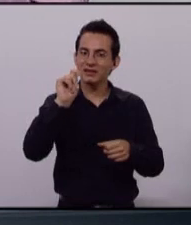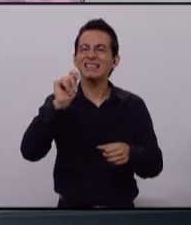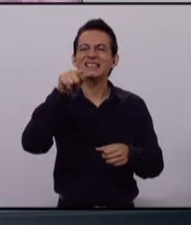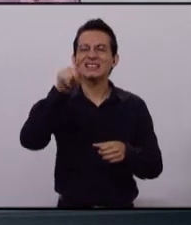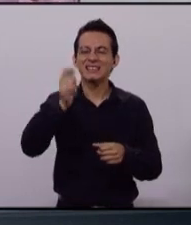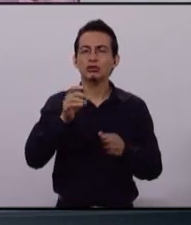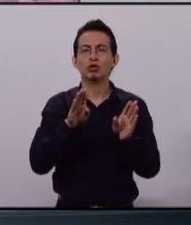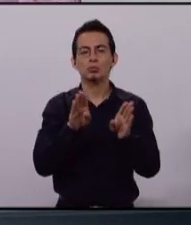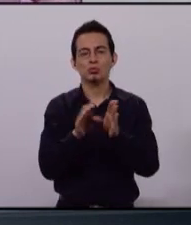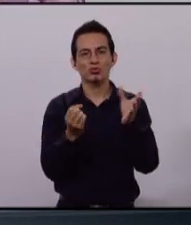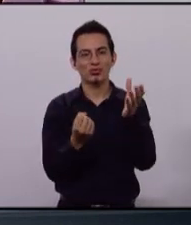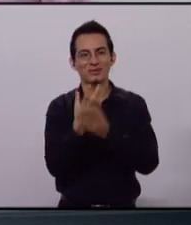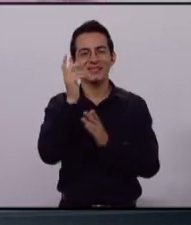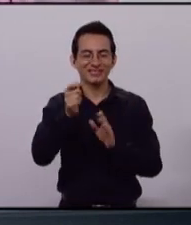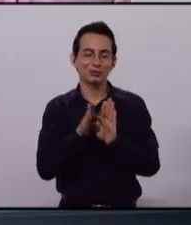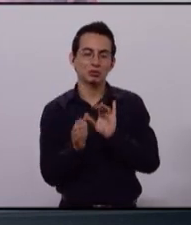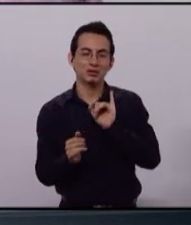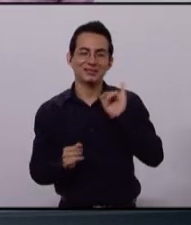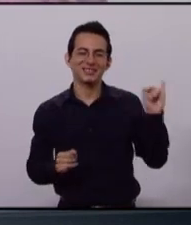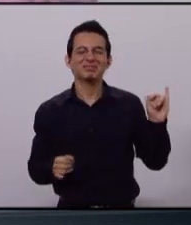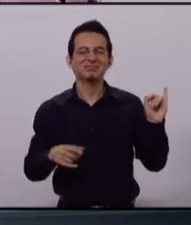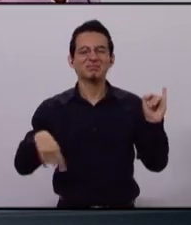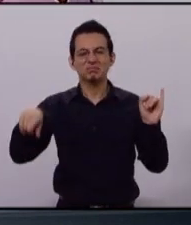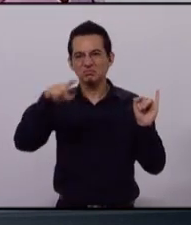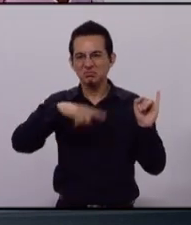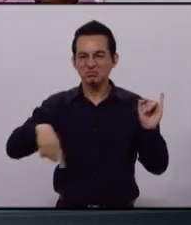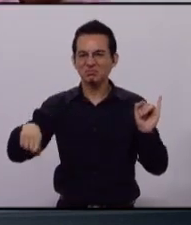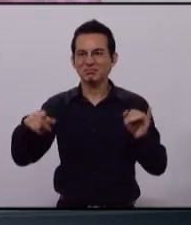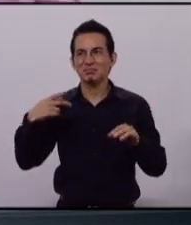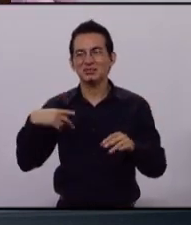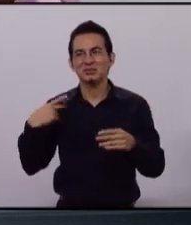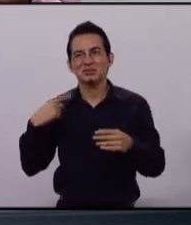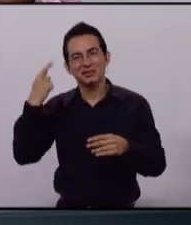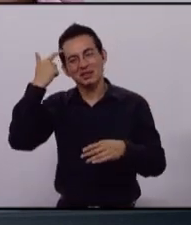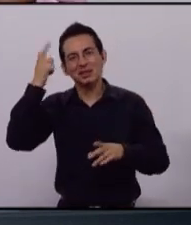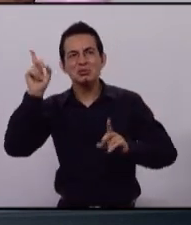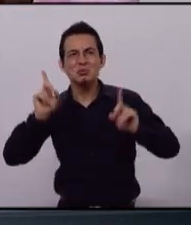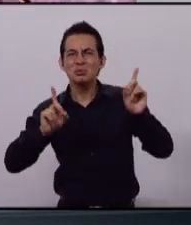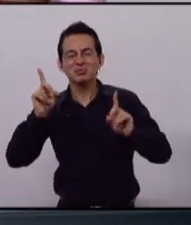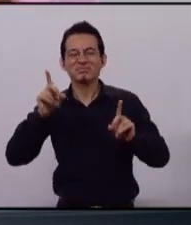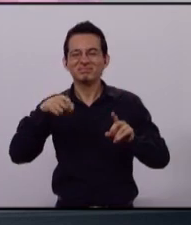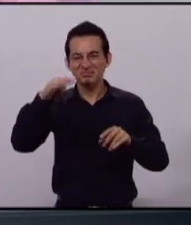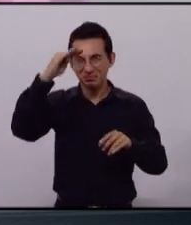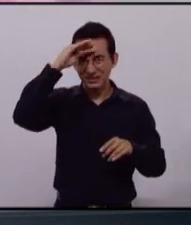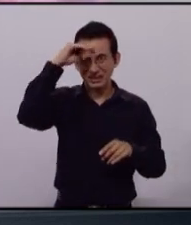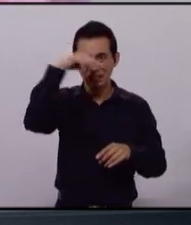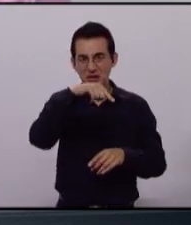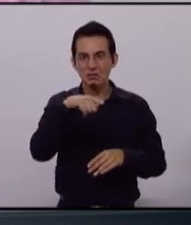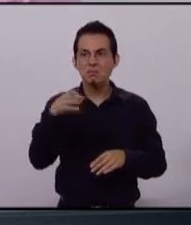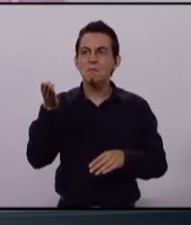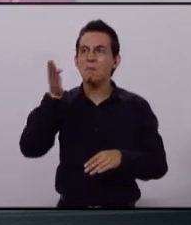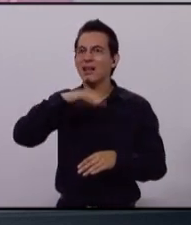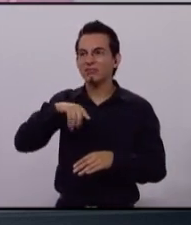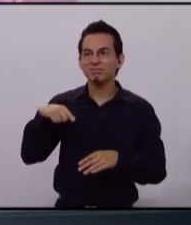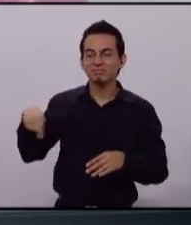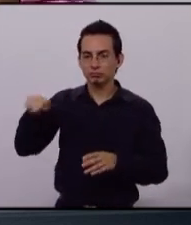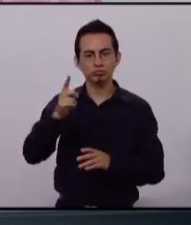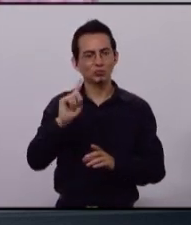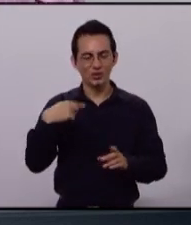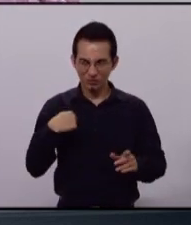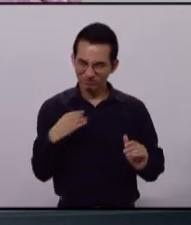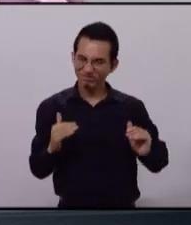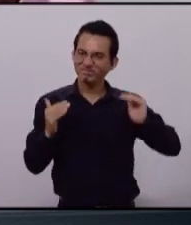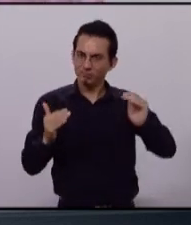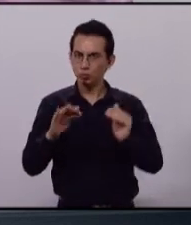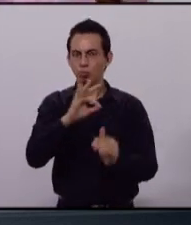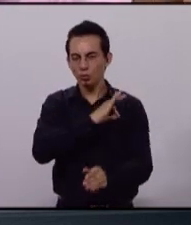partido de izquierda. Podrá tener miedo a la gente un partido de izquierda pero les aseguro que no es un partido peor a los que están, que podremos